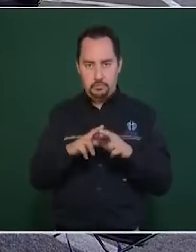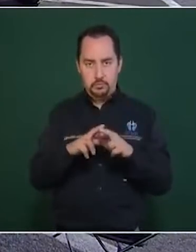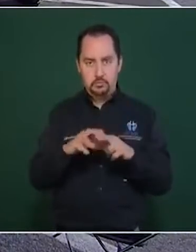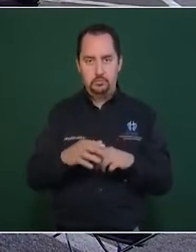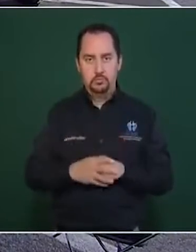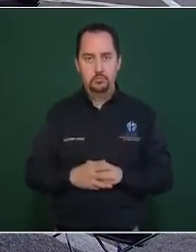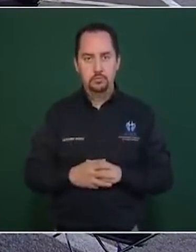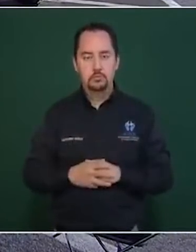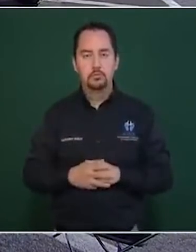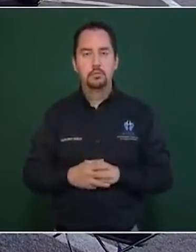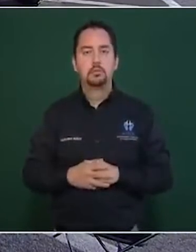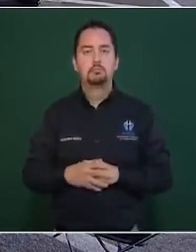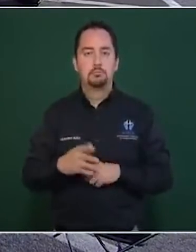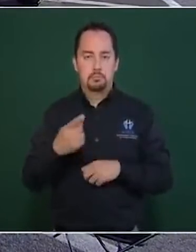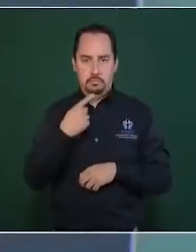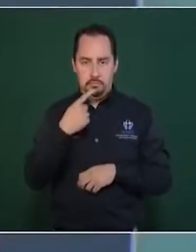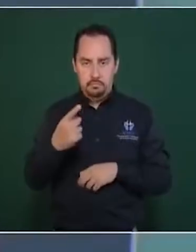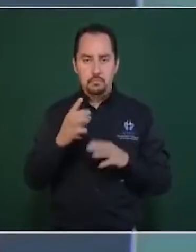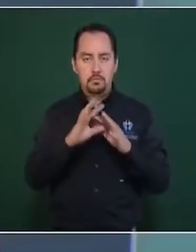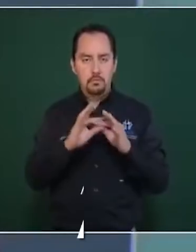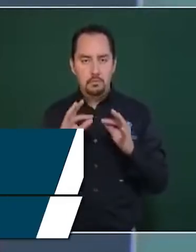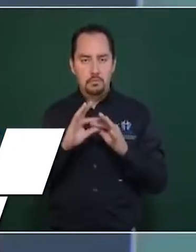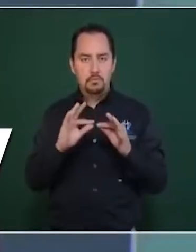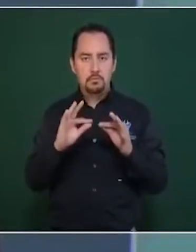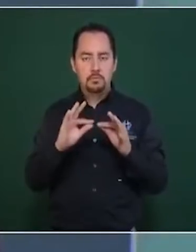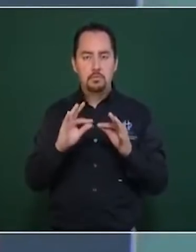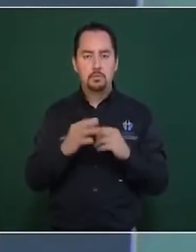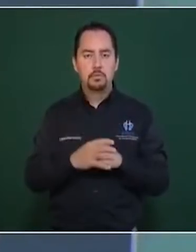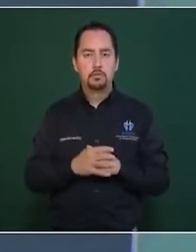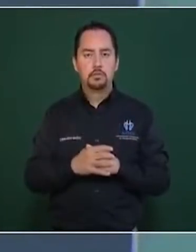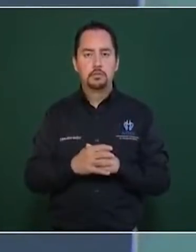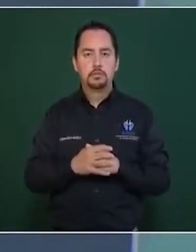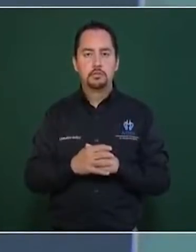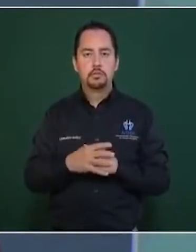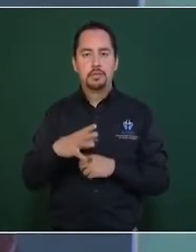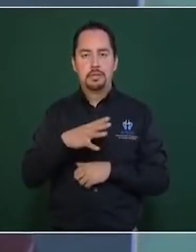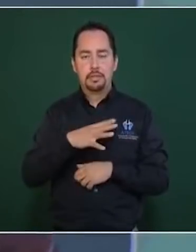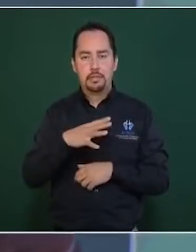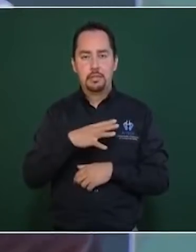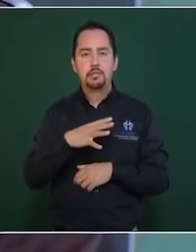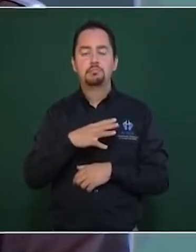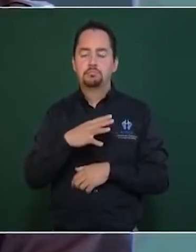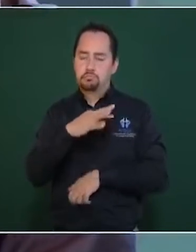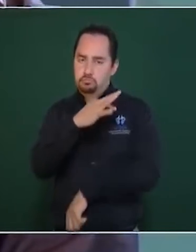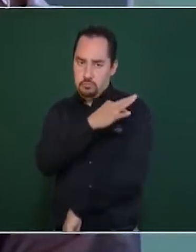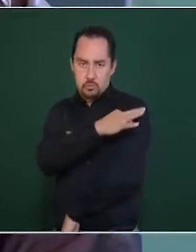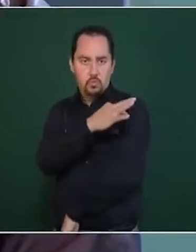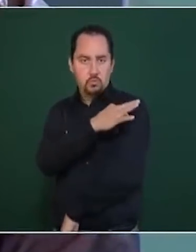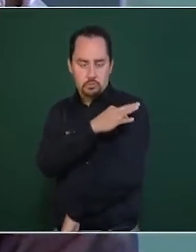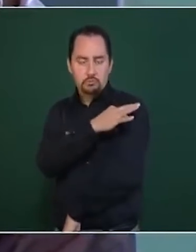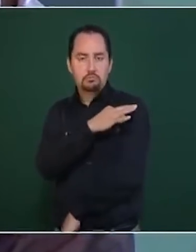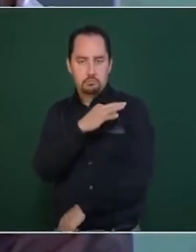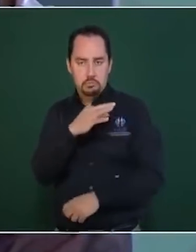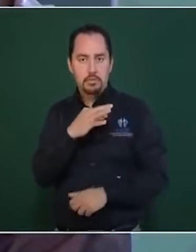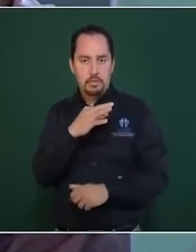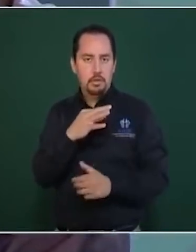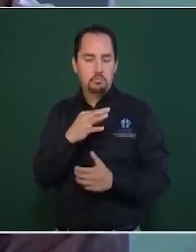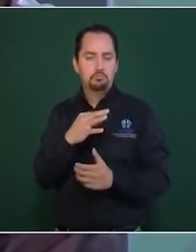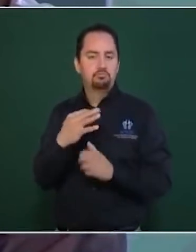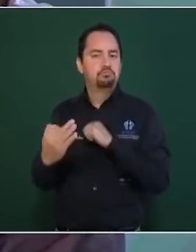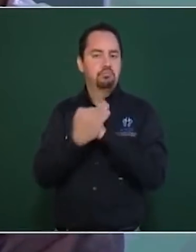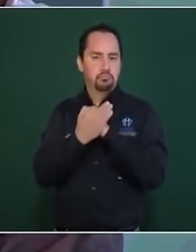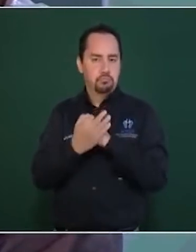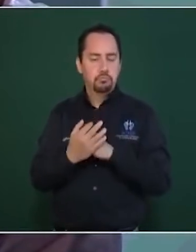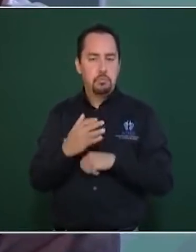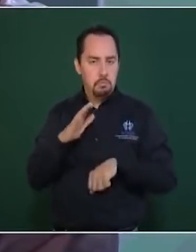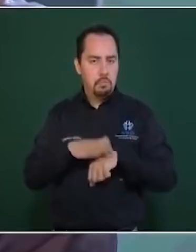como comenzamos, pero va a haber vacuna de refuerzo en todos